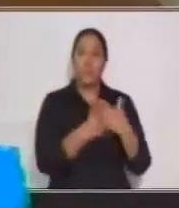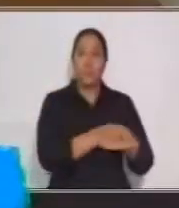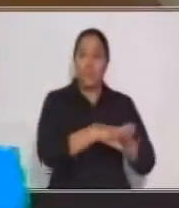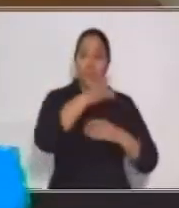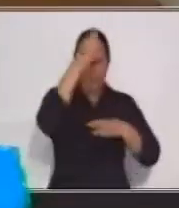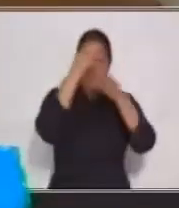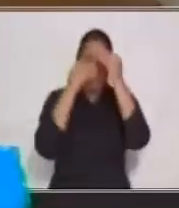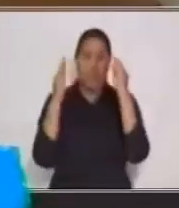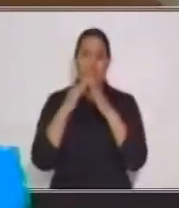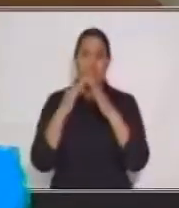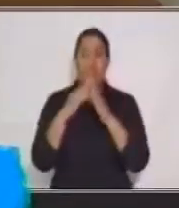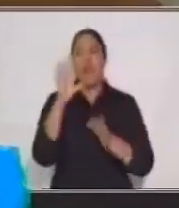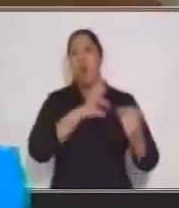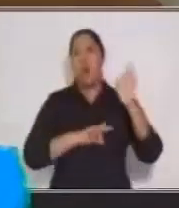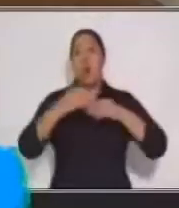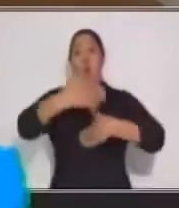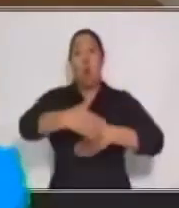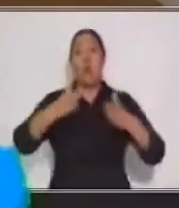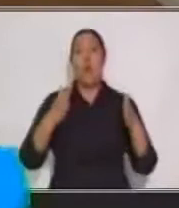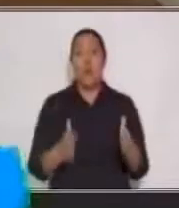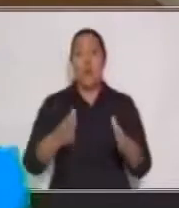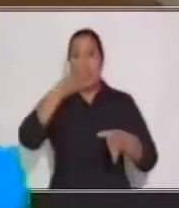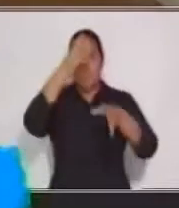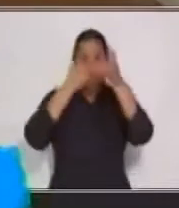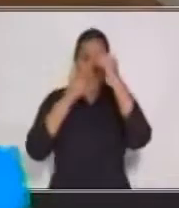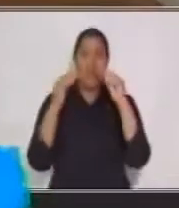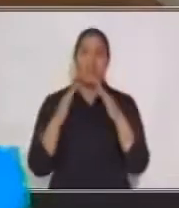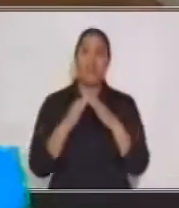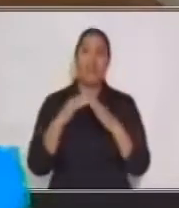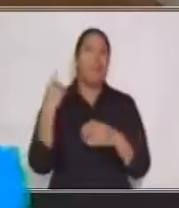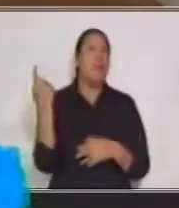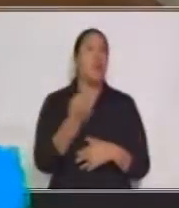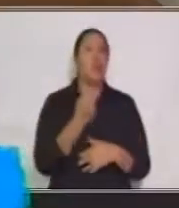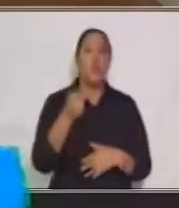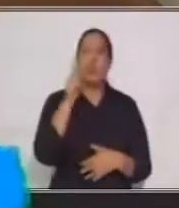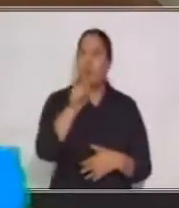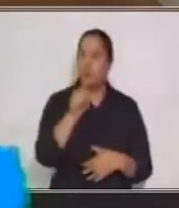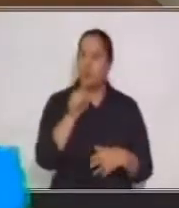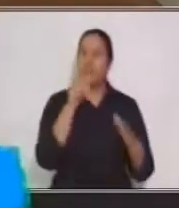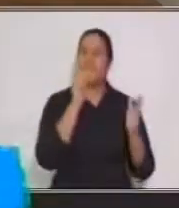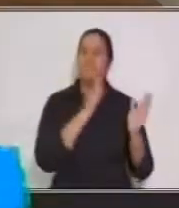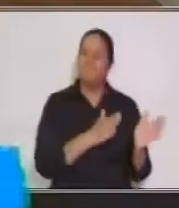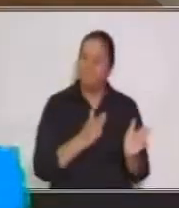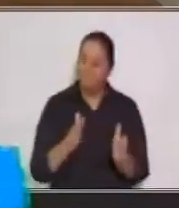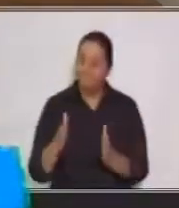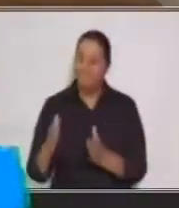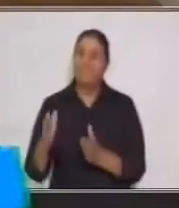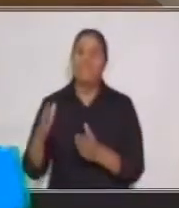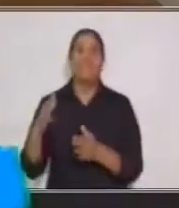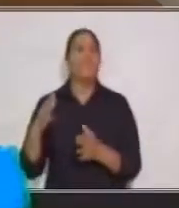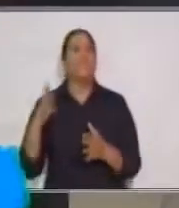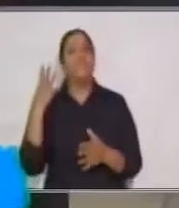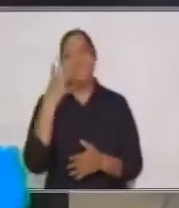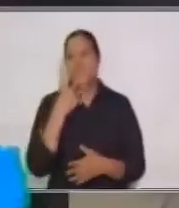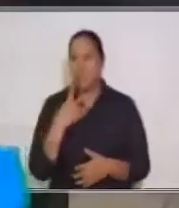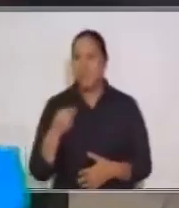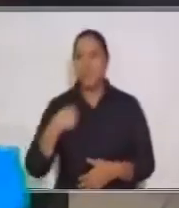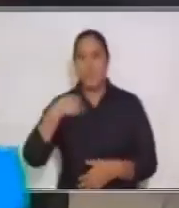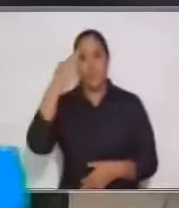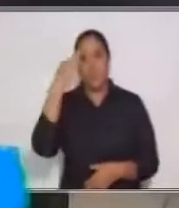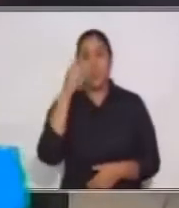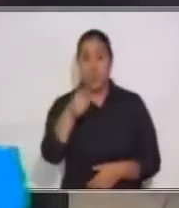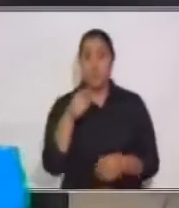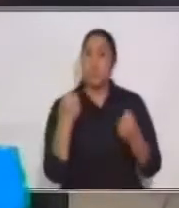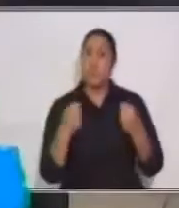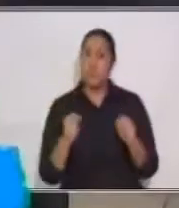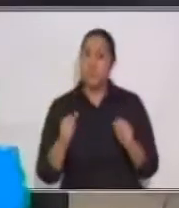en su caja de Aprendo en Casa. Todo debe ir así como ustedes lo hacen. Ordenado y muy bonito. Yo sé que cada vez lo hacen